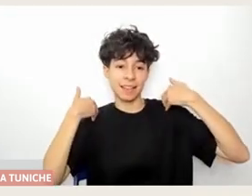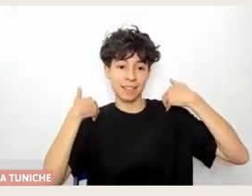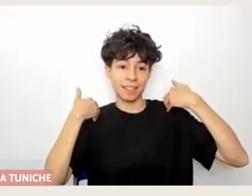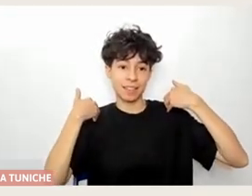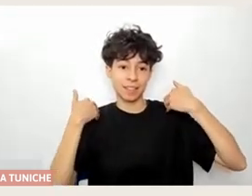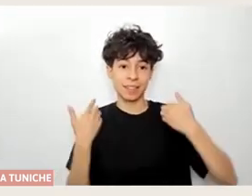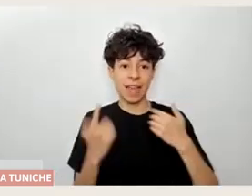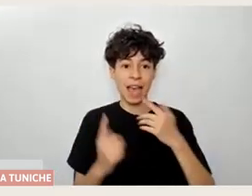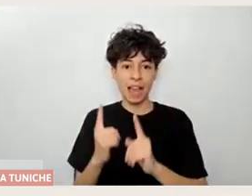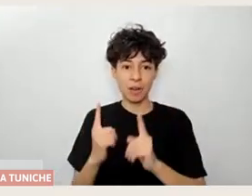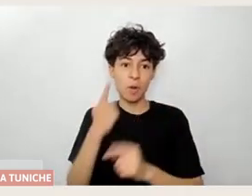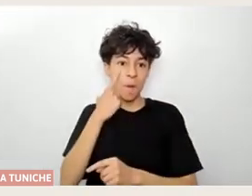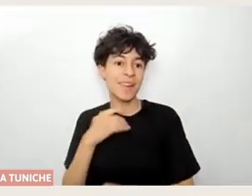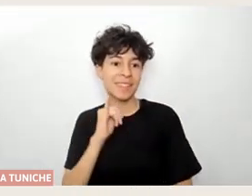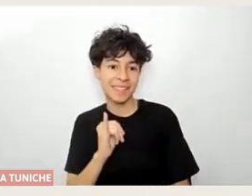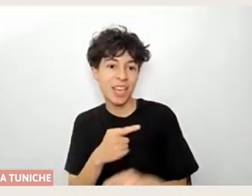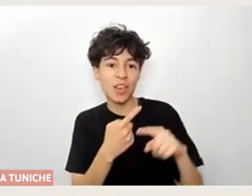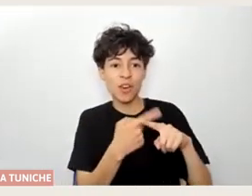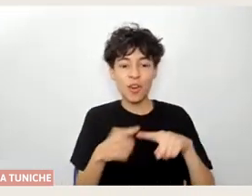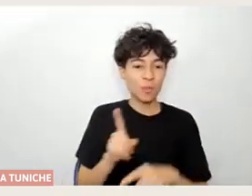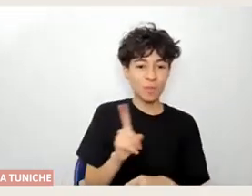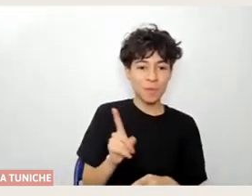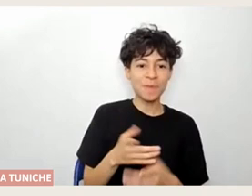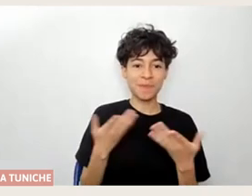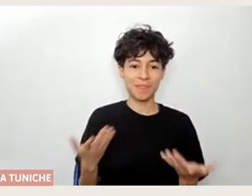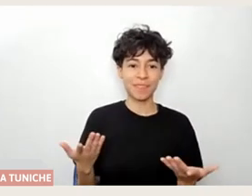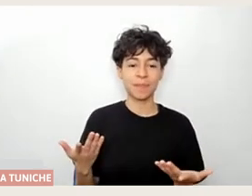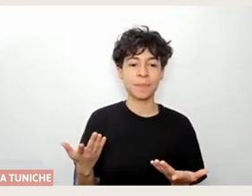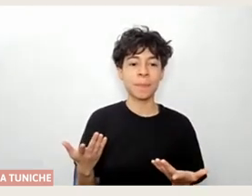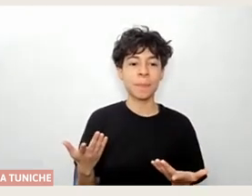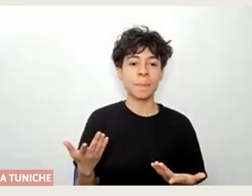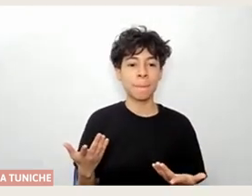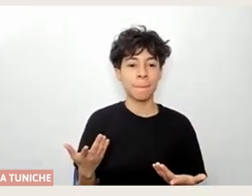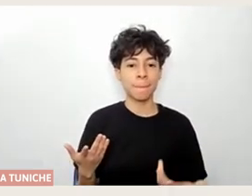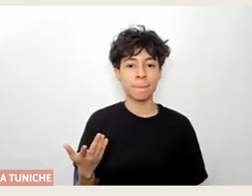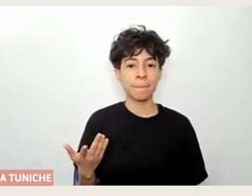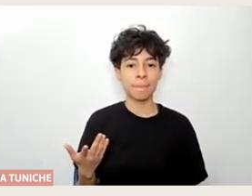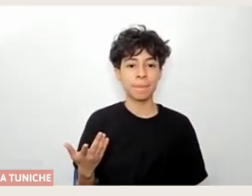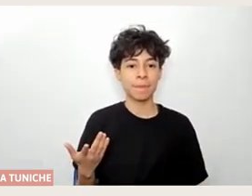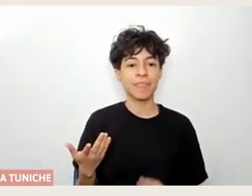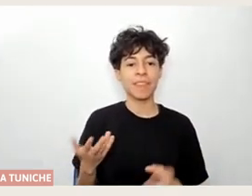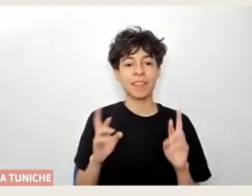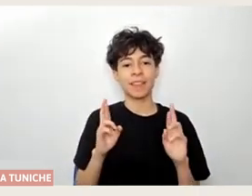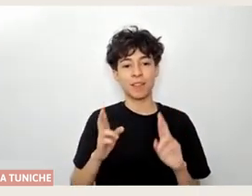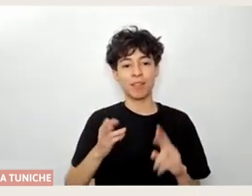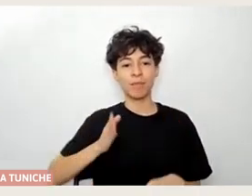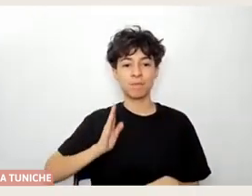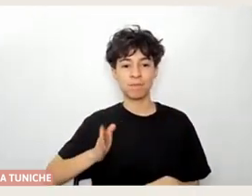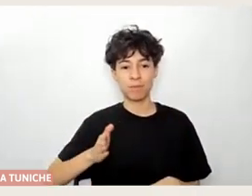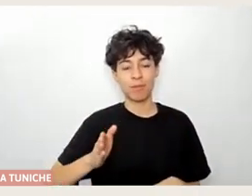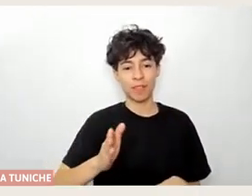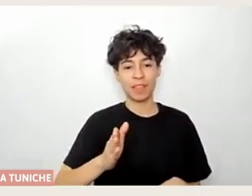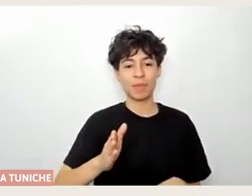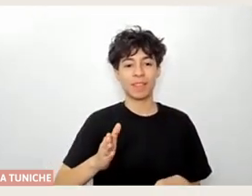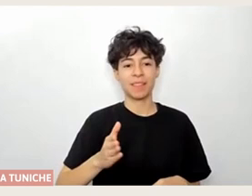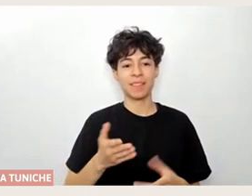entonces ahí para que se que se dinamice lo